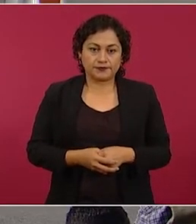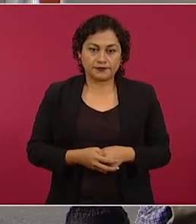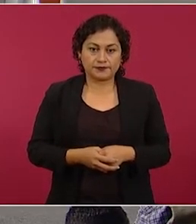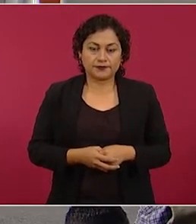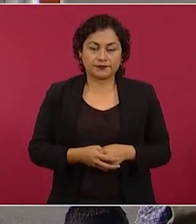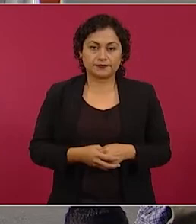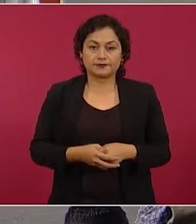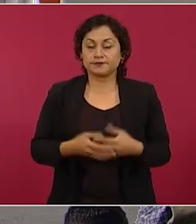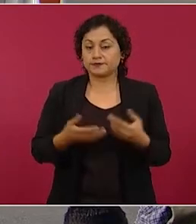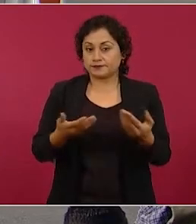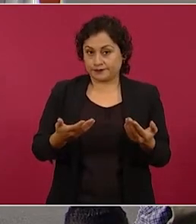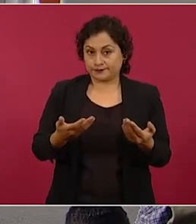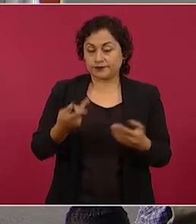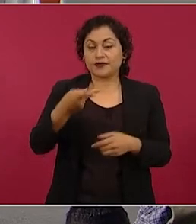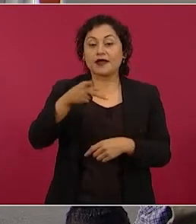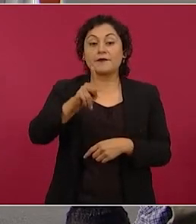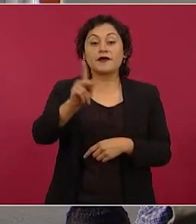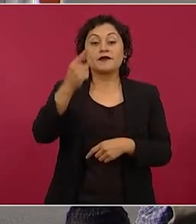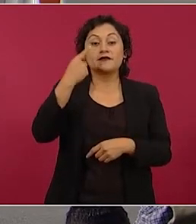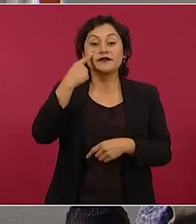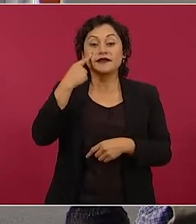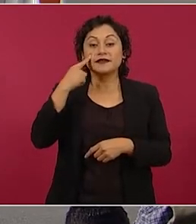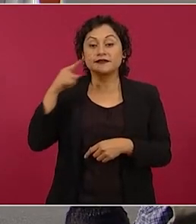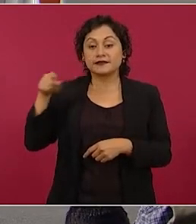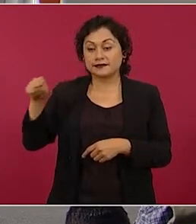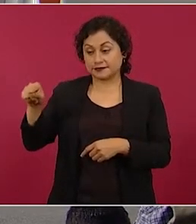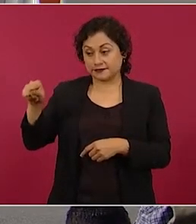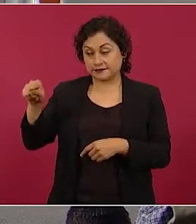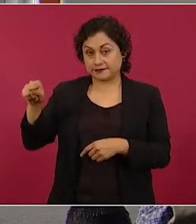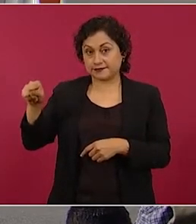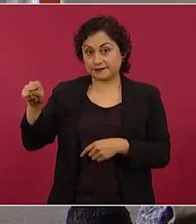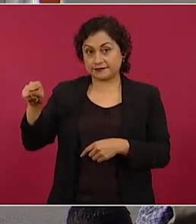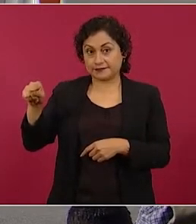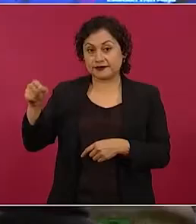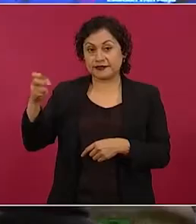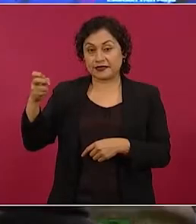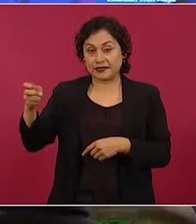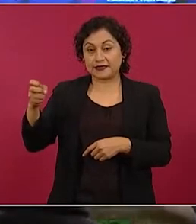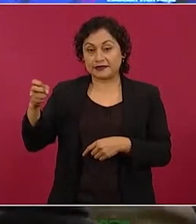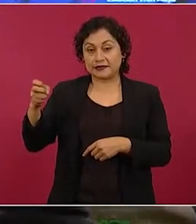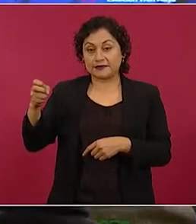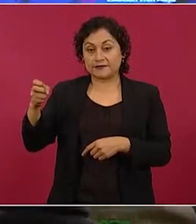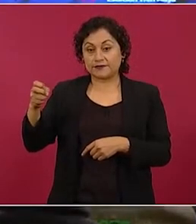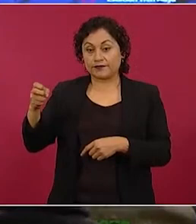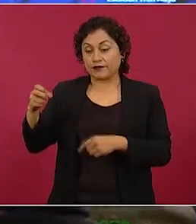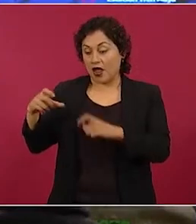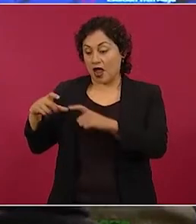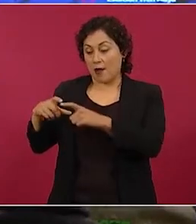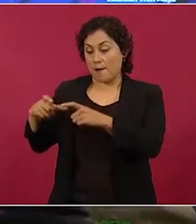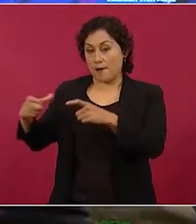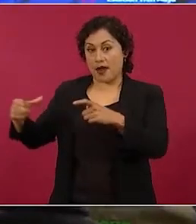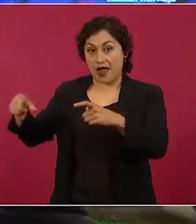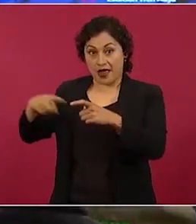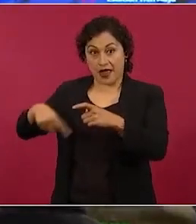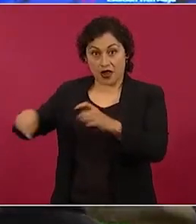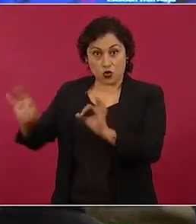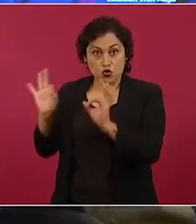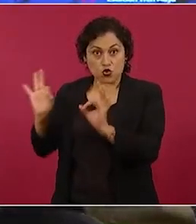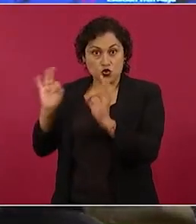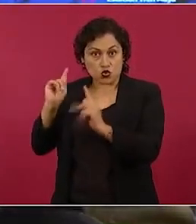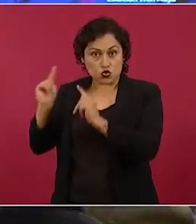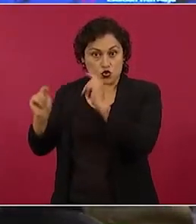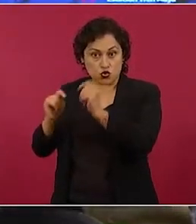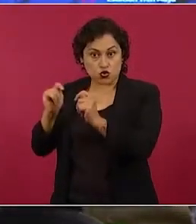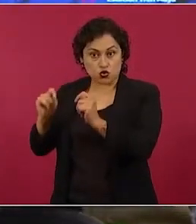pero todavía de aquí, porque todo el desarrollo termina aquí, de aquí para estamos